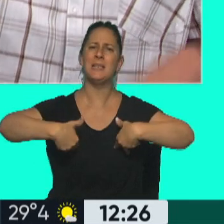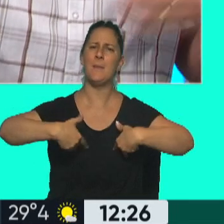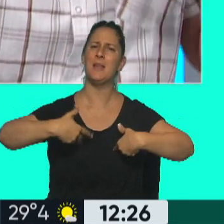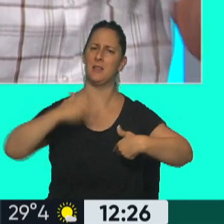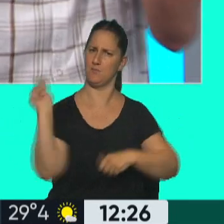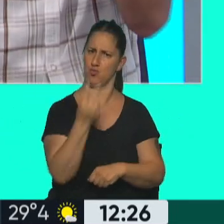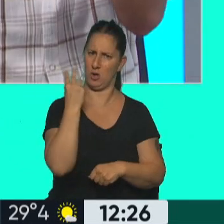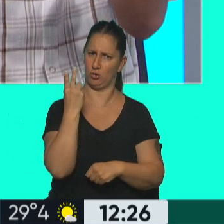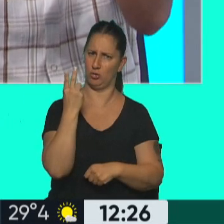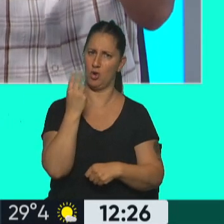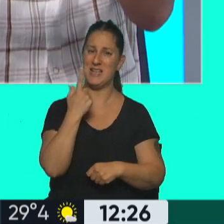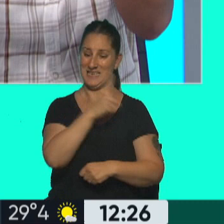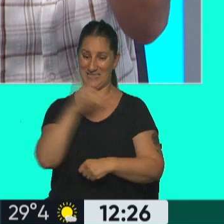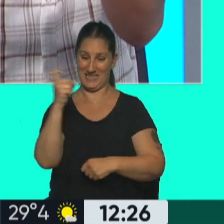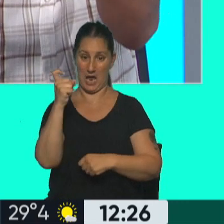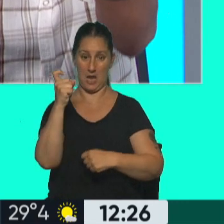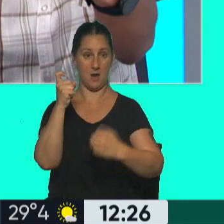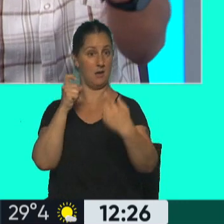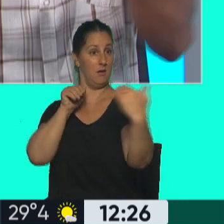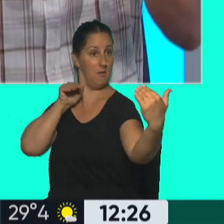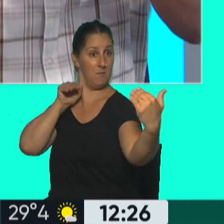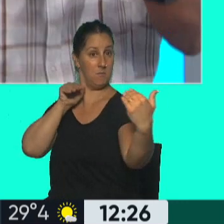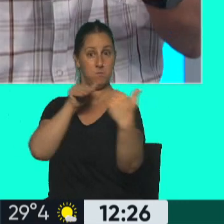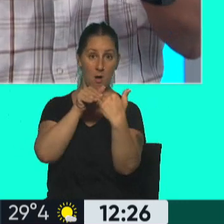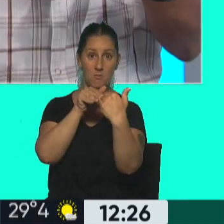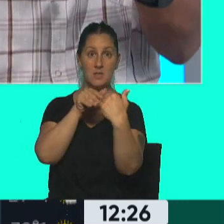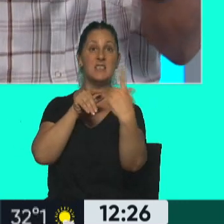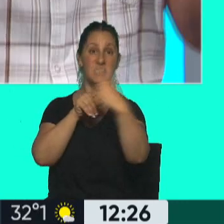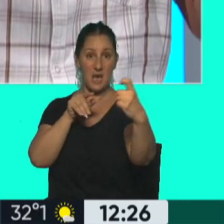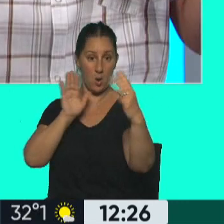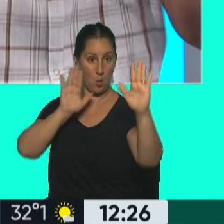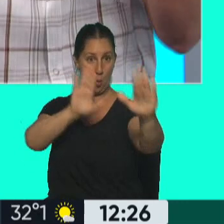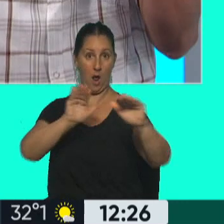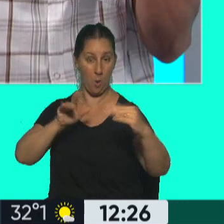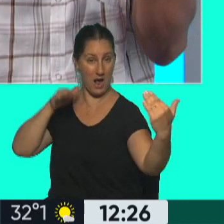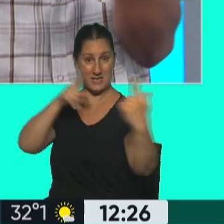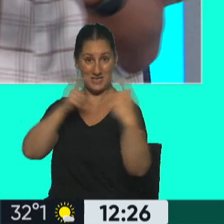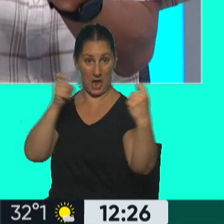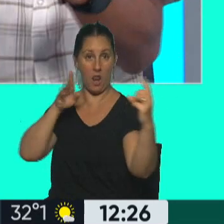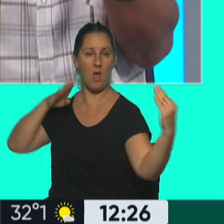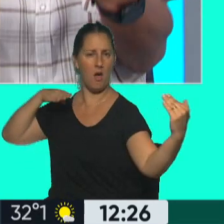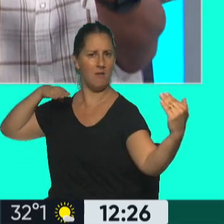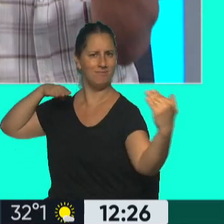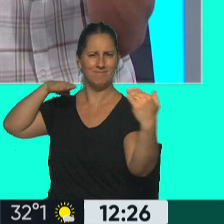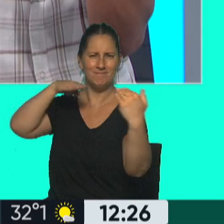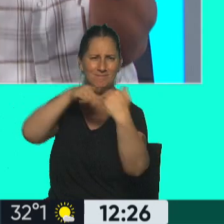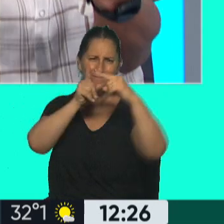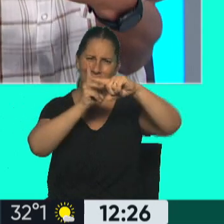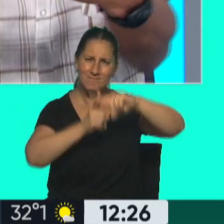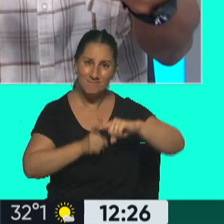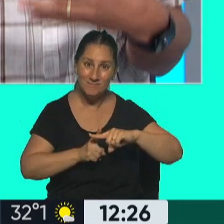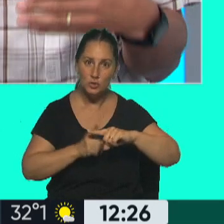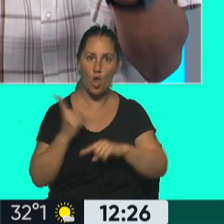si vos venís a 100 y chocás contra otra unidad, contra otro vehículo, móvil, que también viene a 100, en ese caso las velocidades matemáticamente se